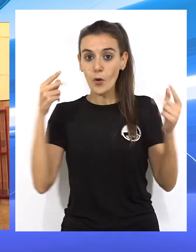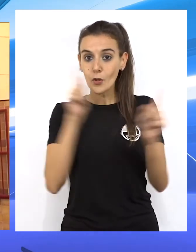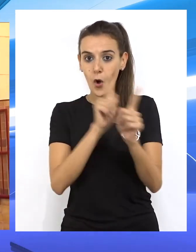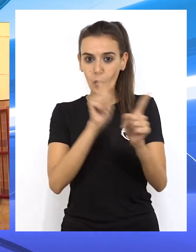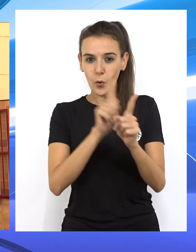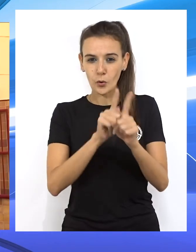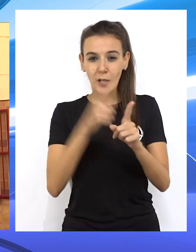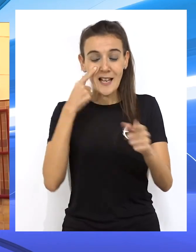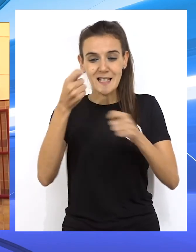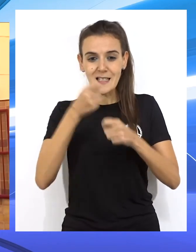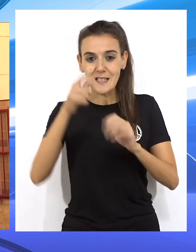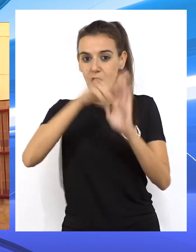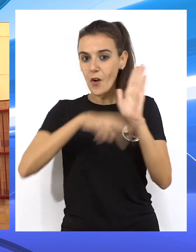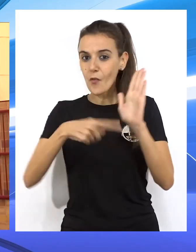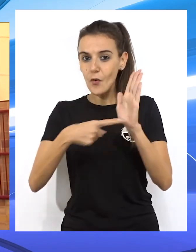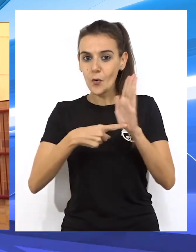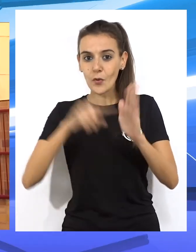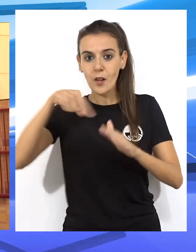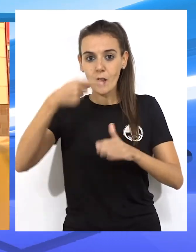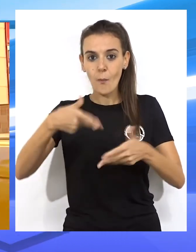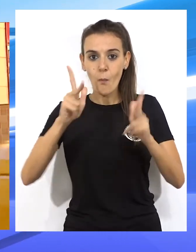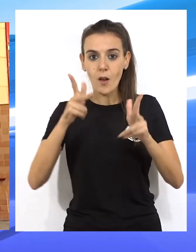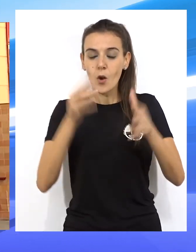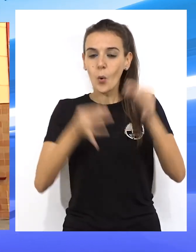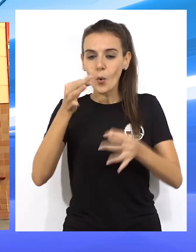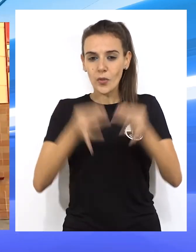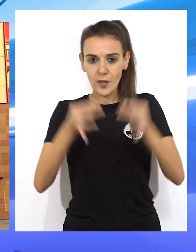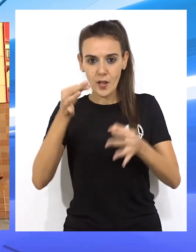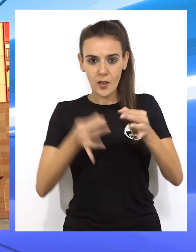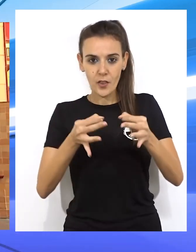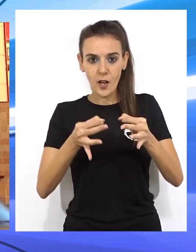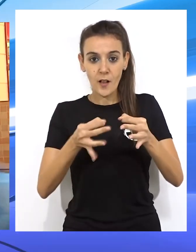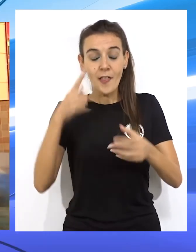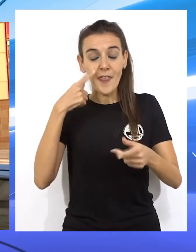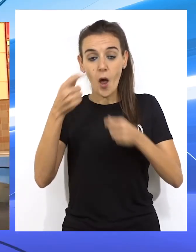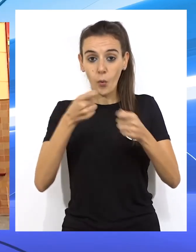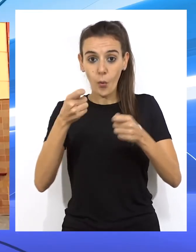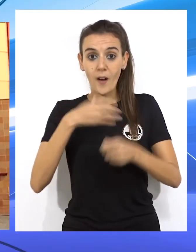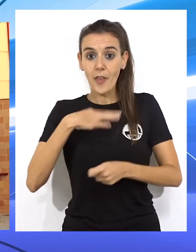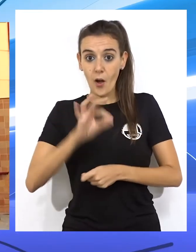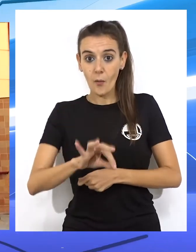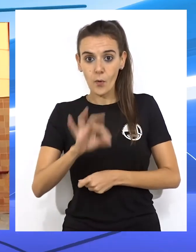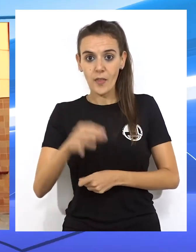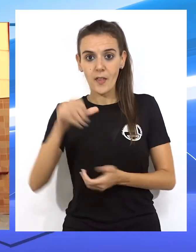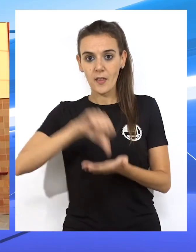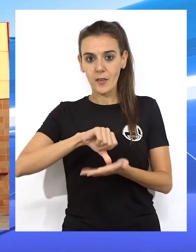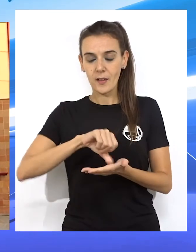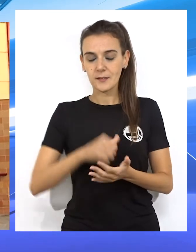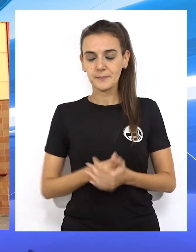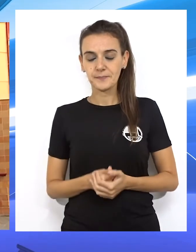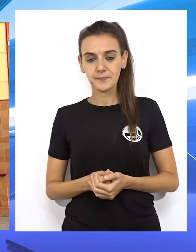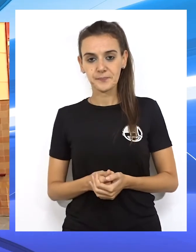con las diligencias instruidas, será puesto a disposición del juzgado de instrucción de guardia de esta ciudad.